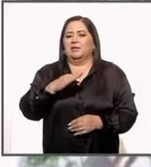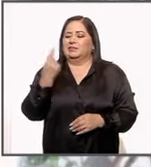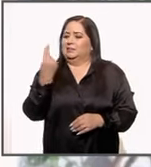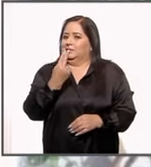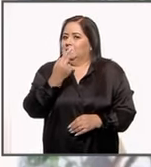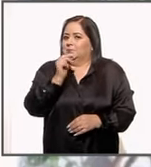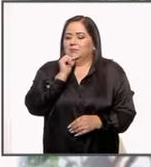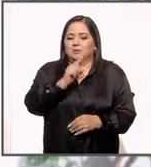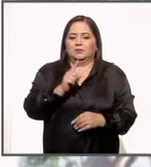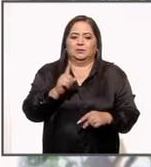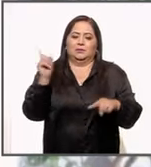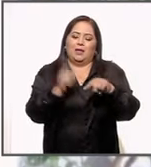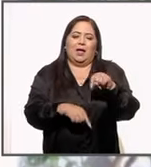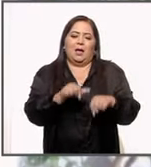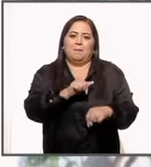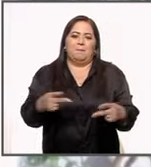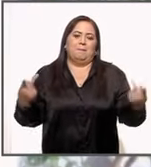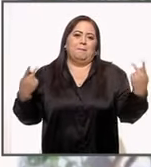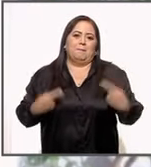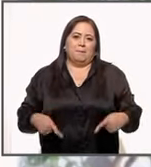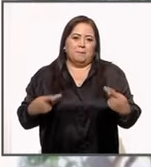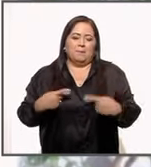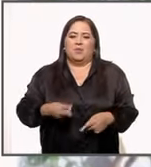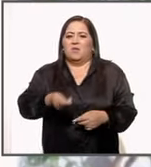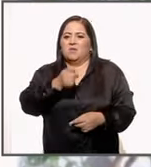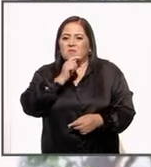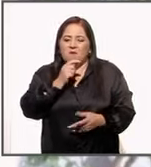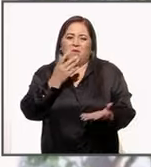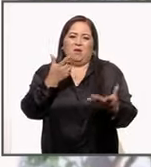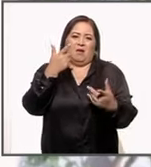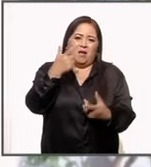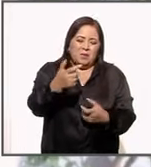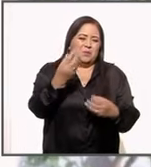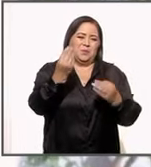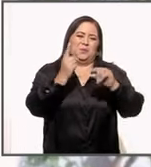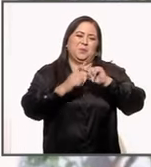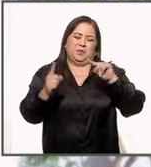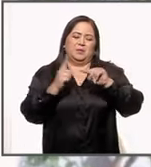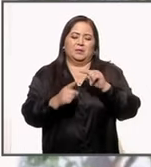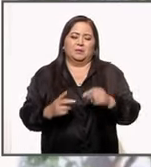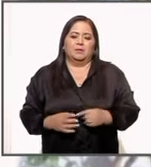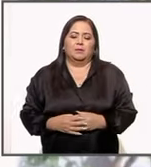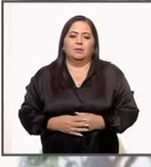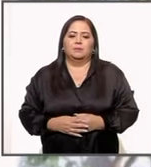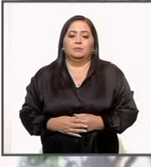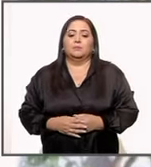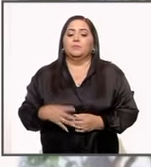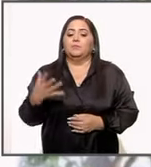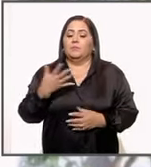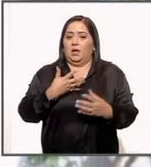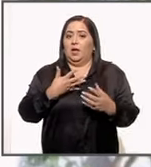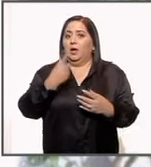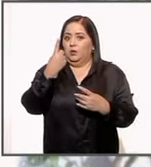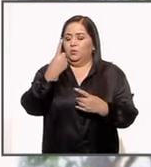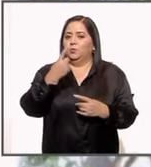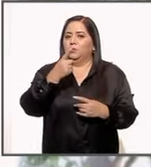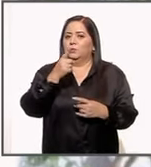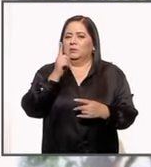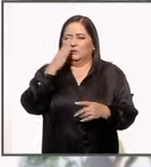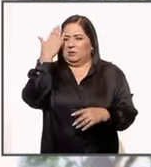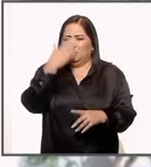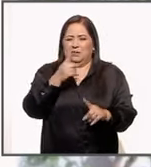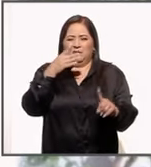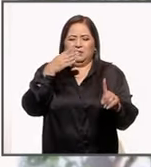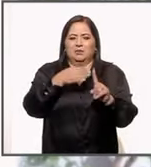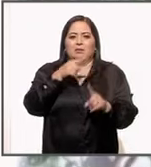tráfico de personas, drogas ilícitas y armas de fuego. Hay un tema que identifica